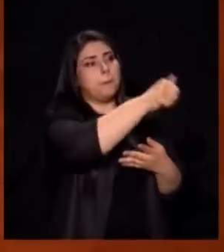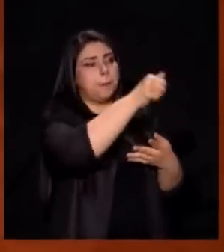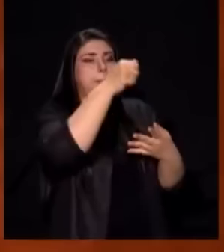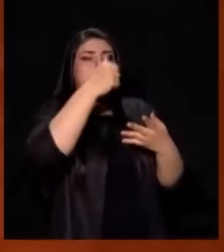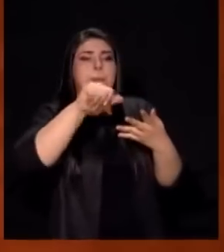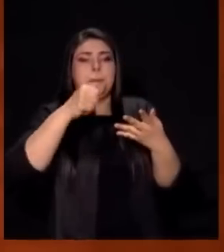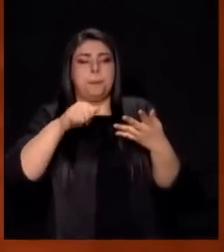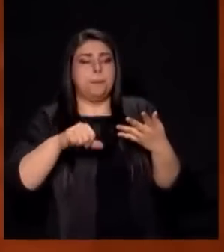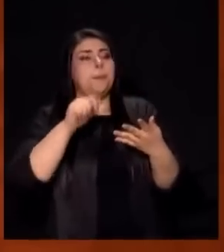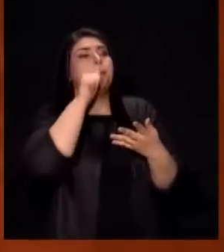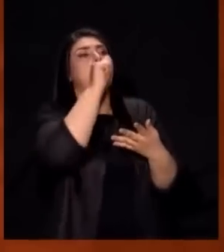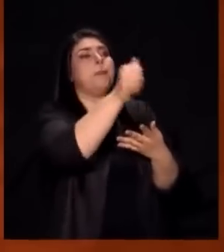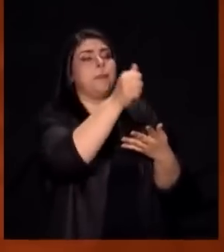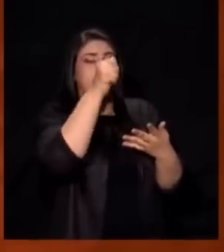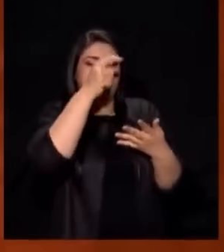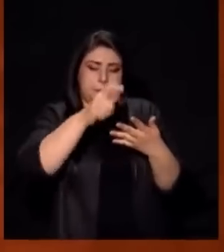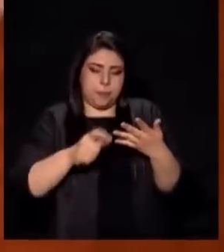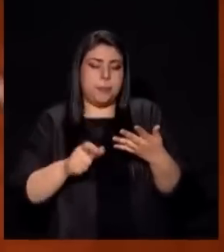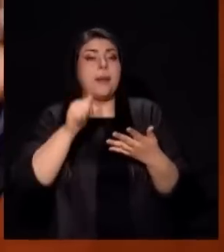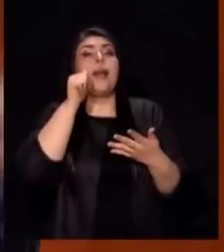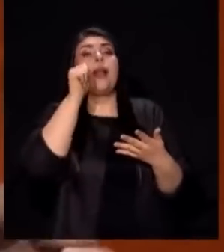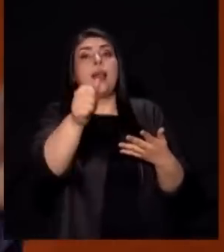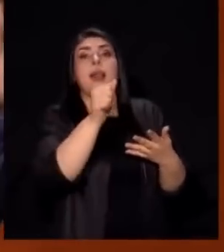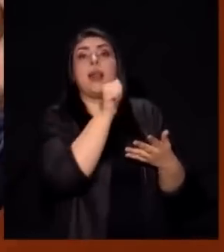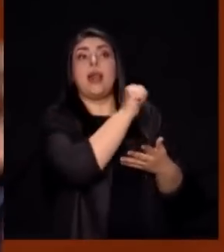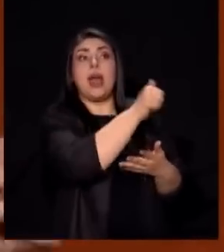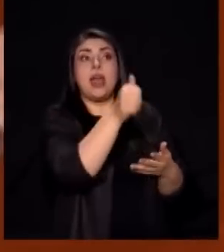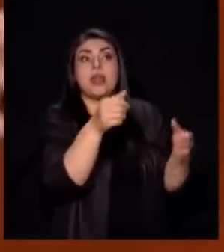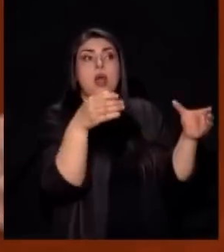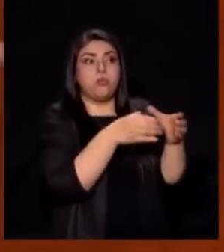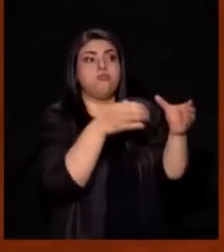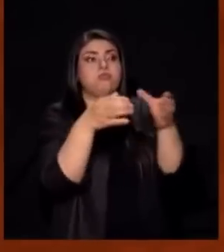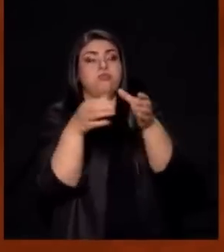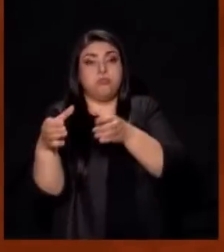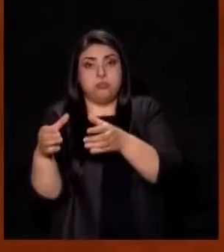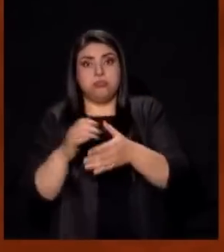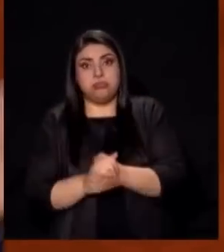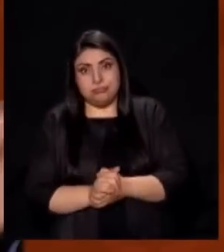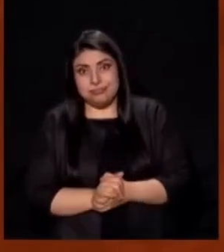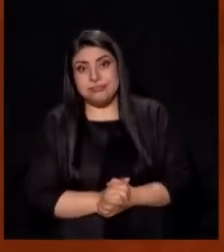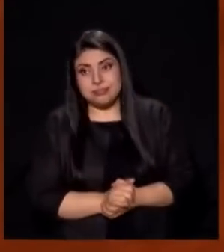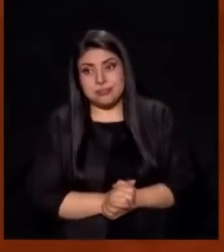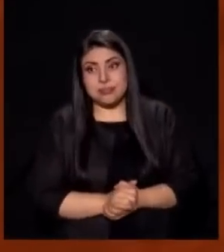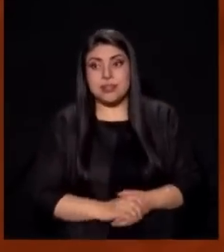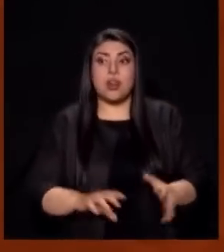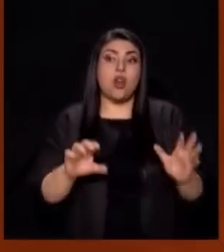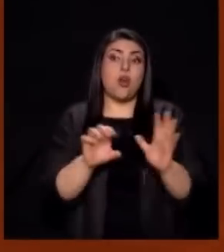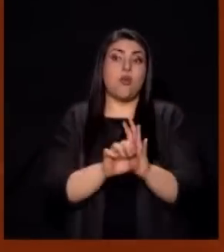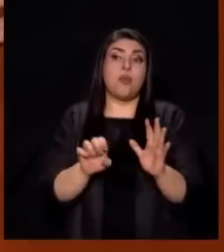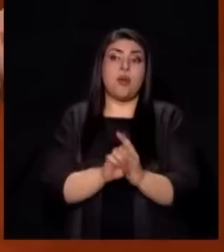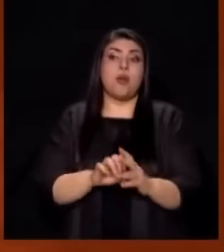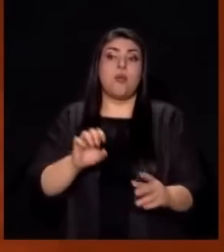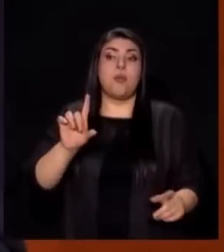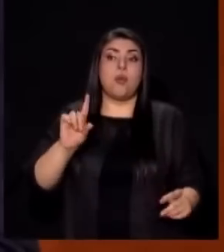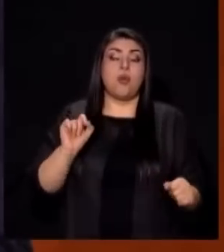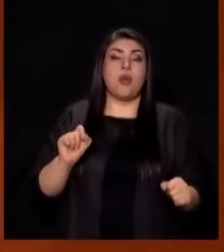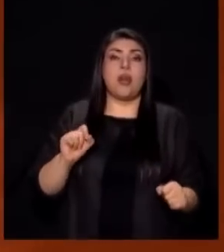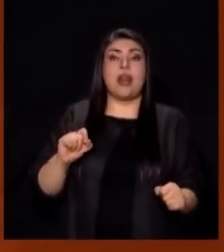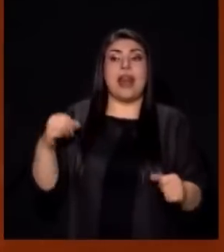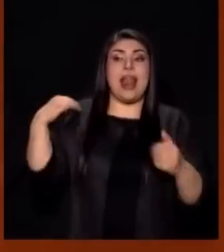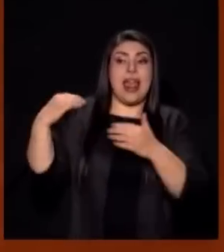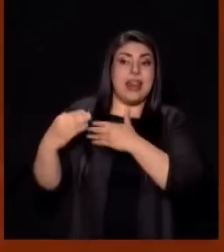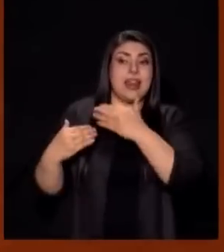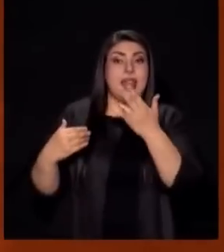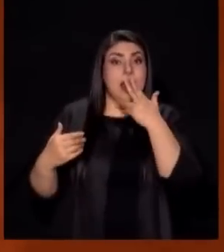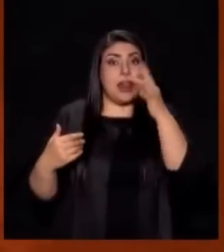herederos voluntarios Todo habrá de pertenecer al heredero forzoso Por ejemplo un heredero voluntario puede ser tu hermano Tú puedes decir